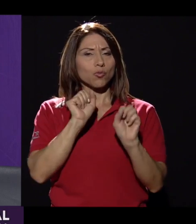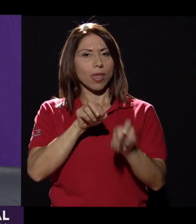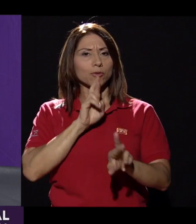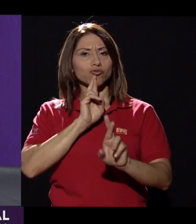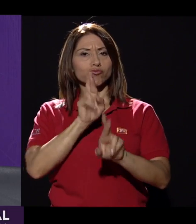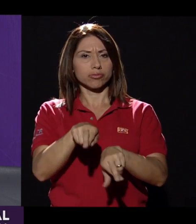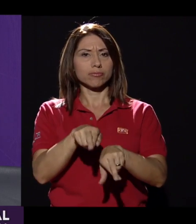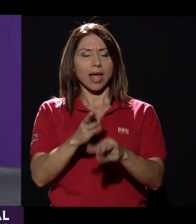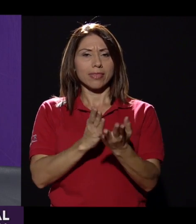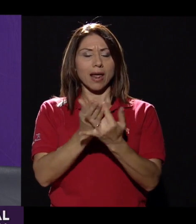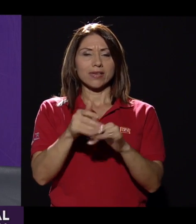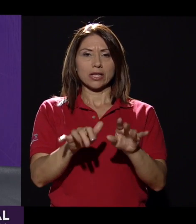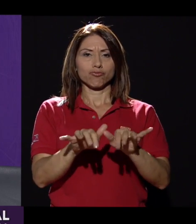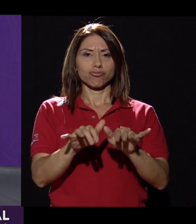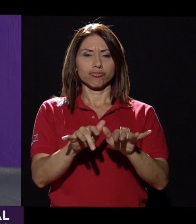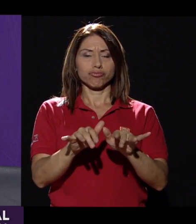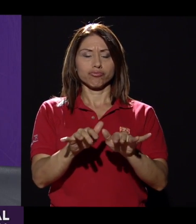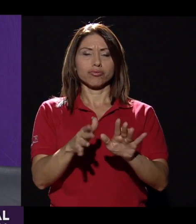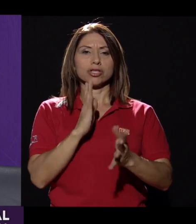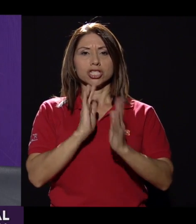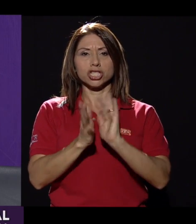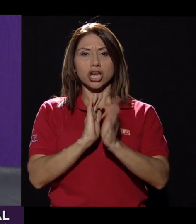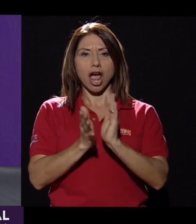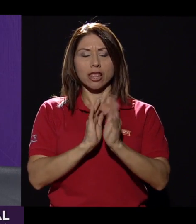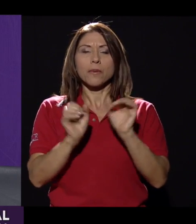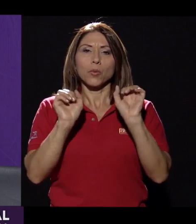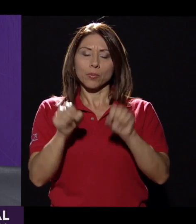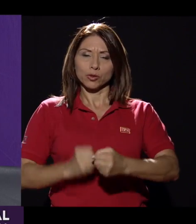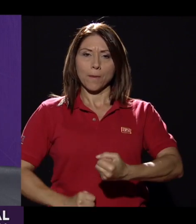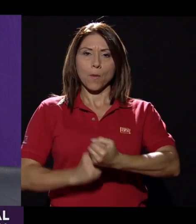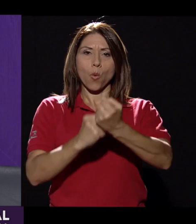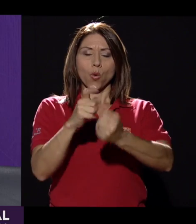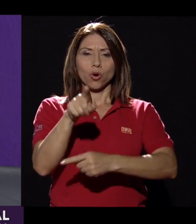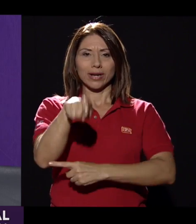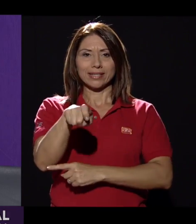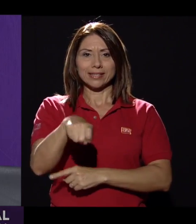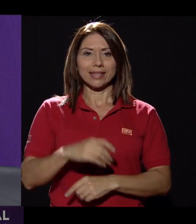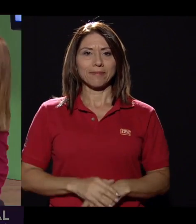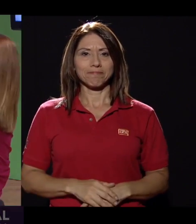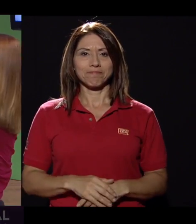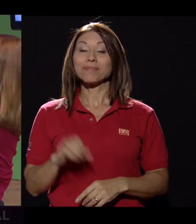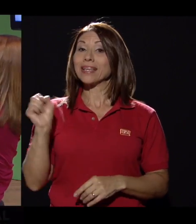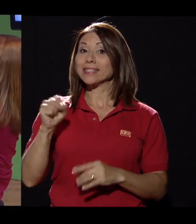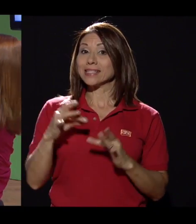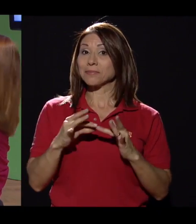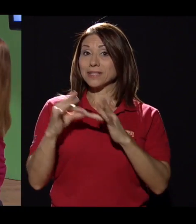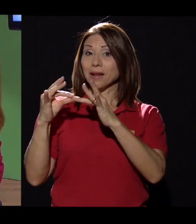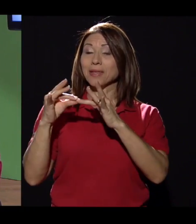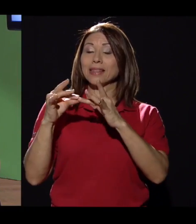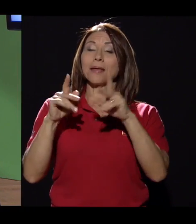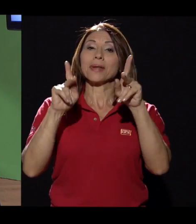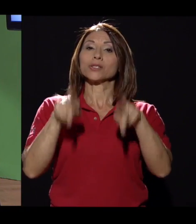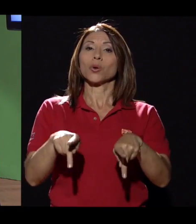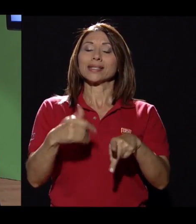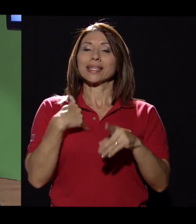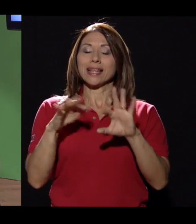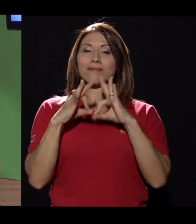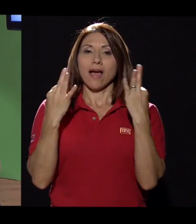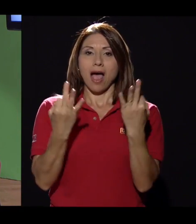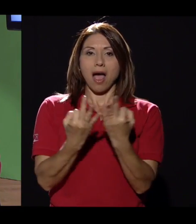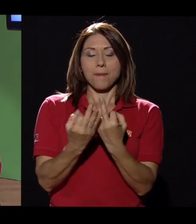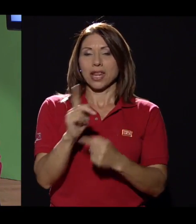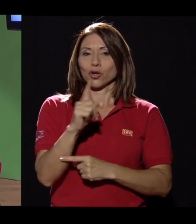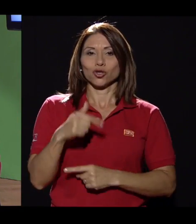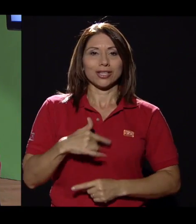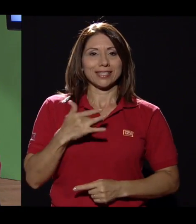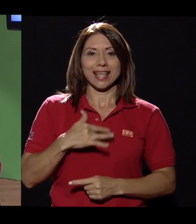Donde le respondemos a las personas y tratamos de darle ese apoyo que necesitan, ¿verdad? Así es, que especialmente los familiares de personas con estas